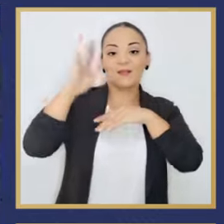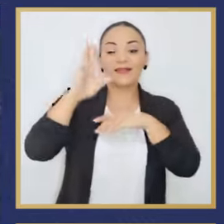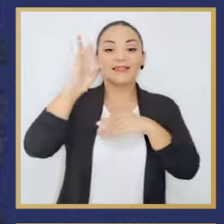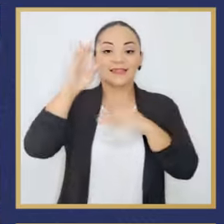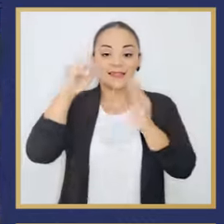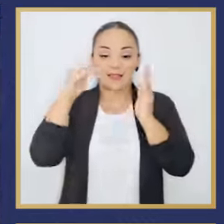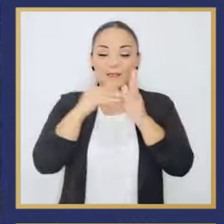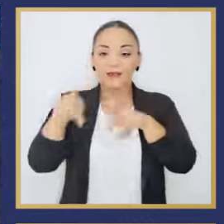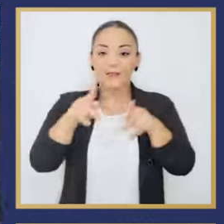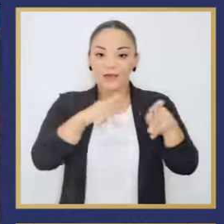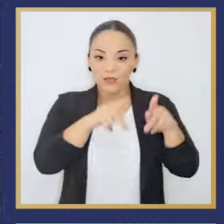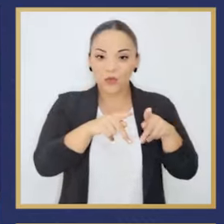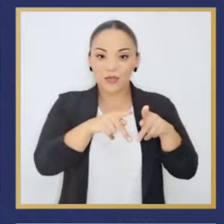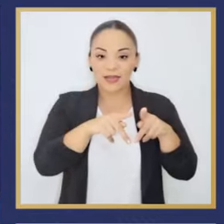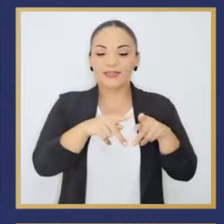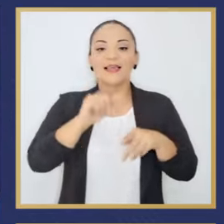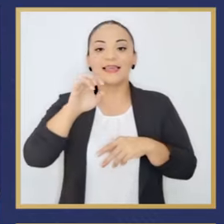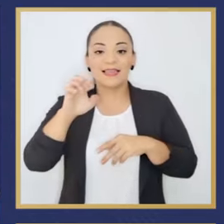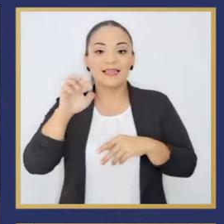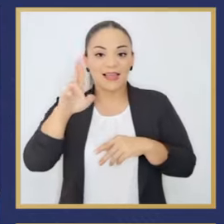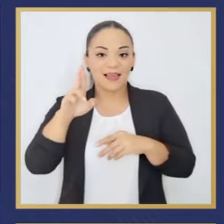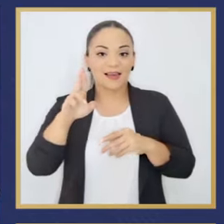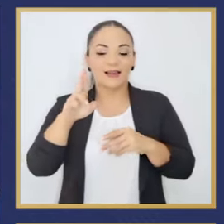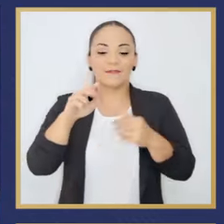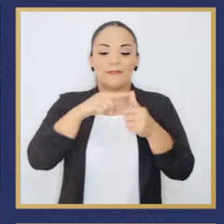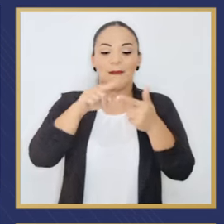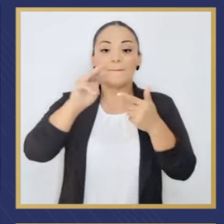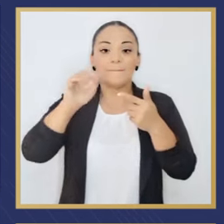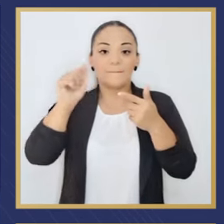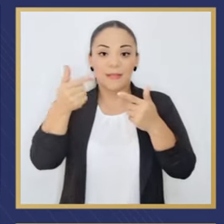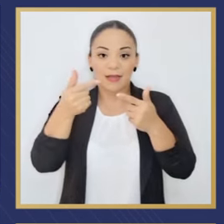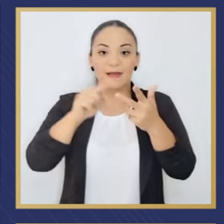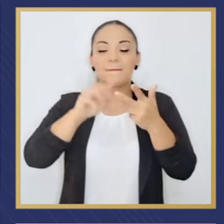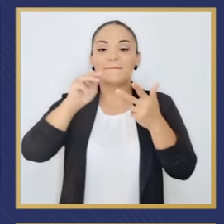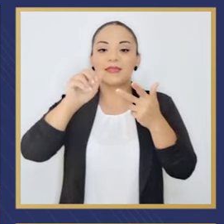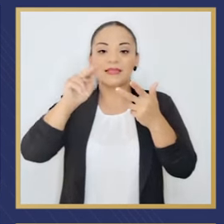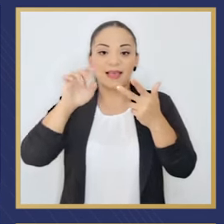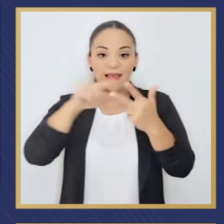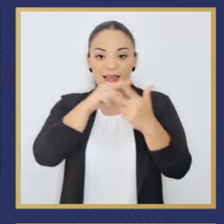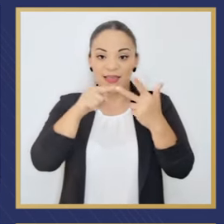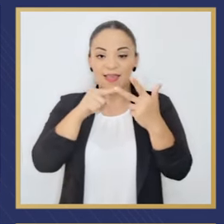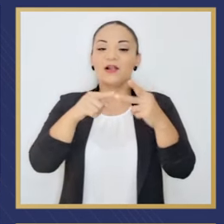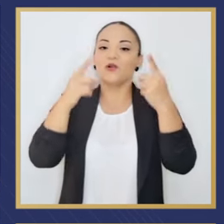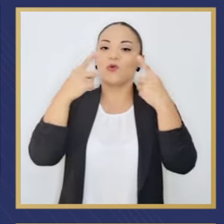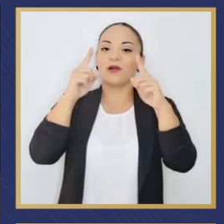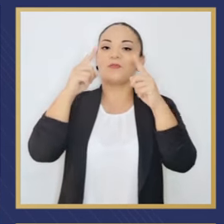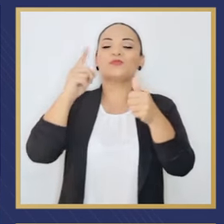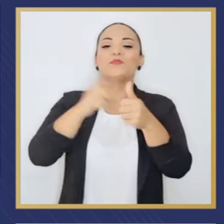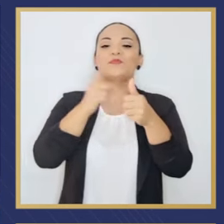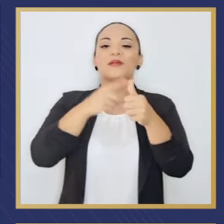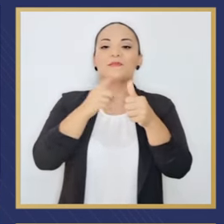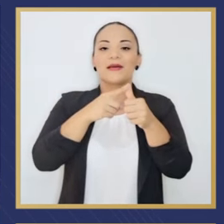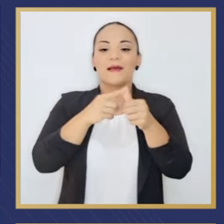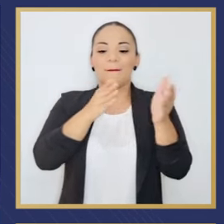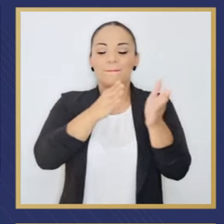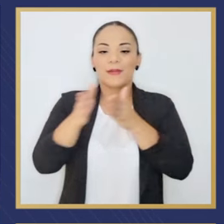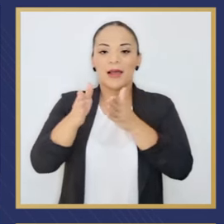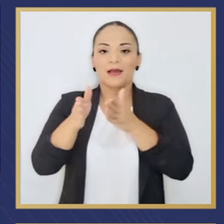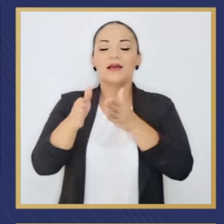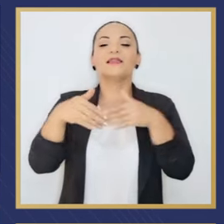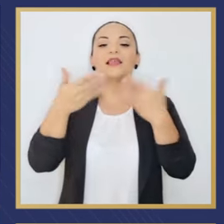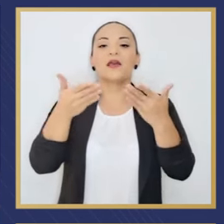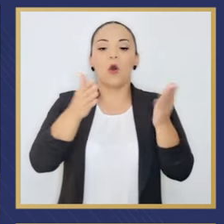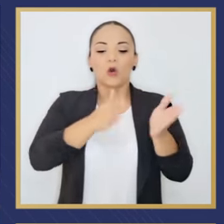más de 60.000 personas, el INDERE, el MAC y el MINAE, iniciamos el primer plan de ordenamiento